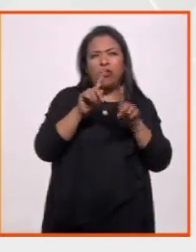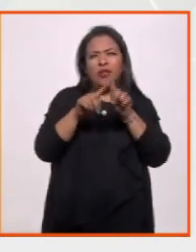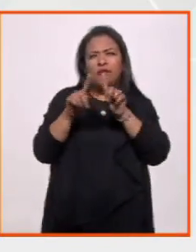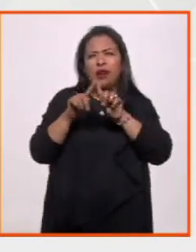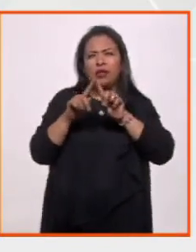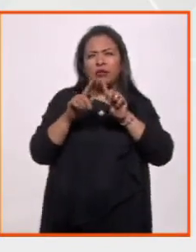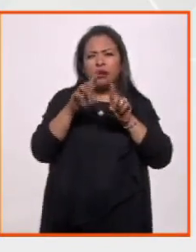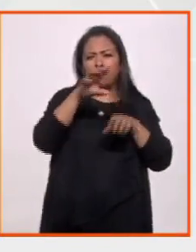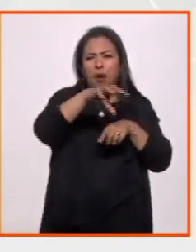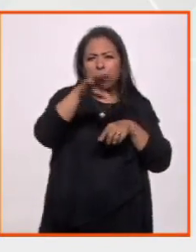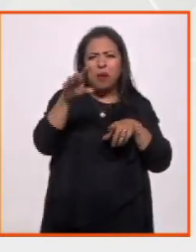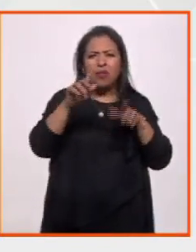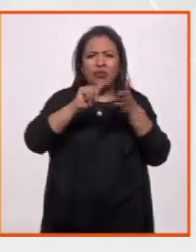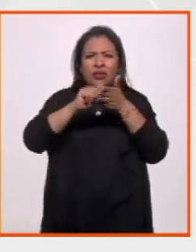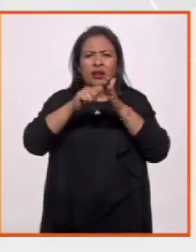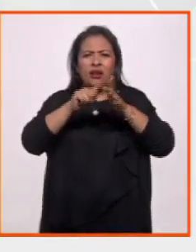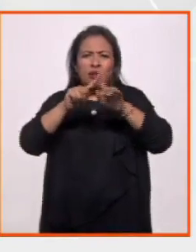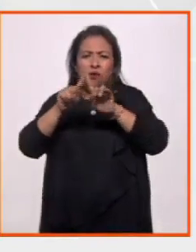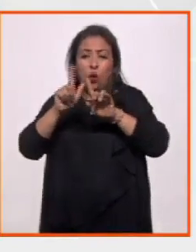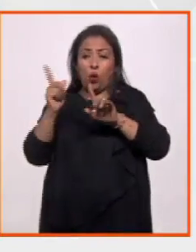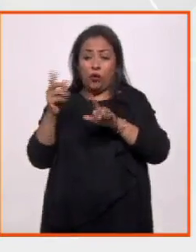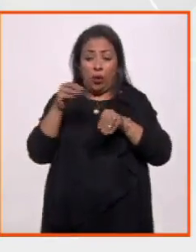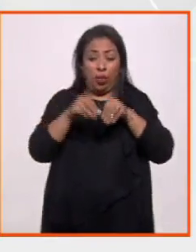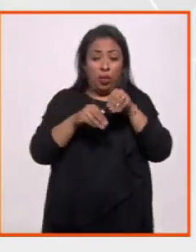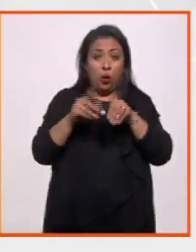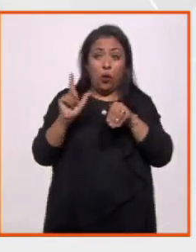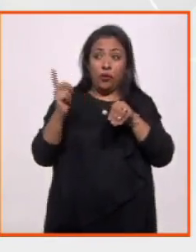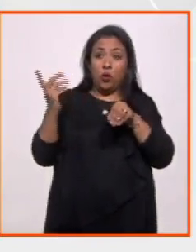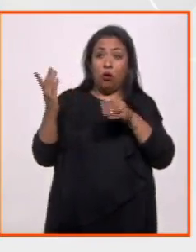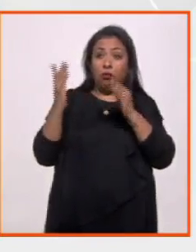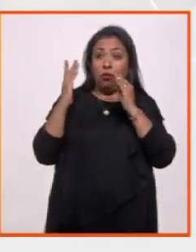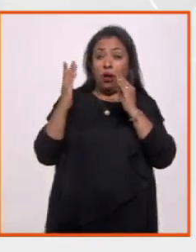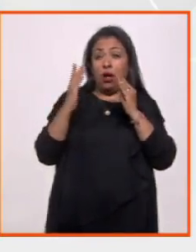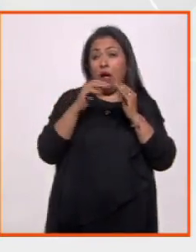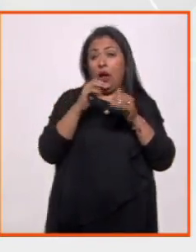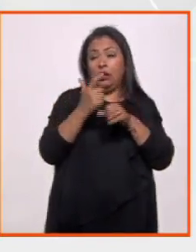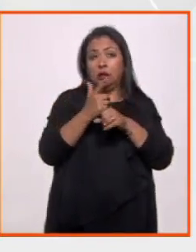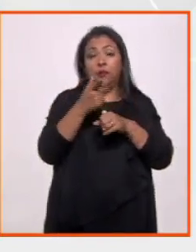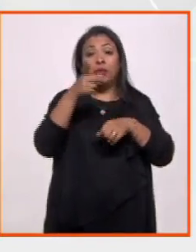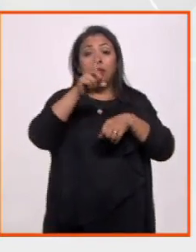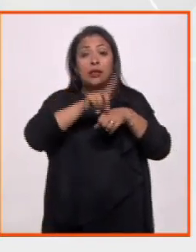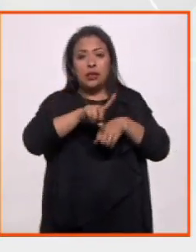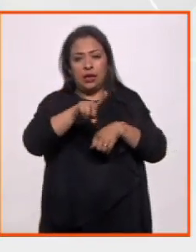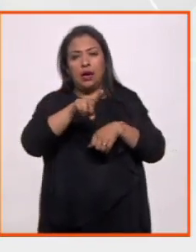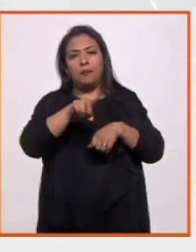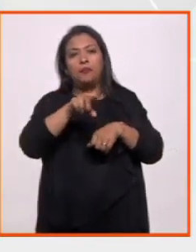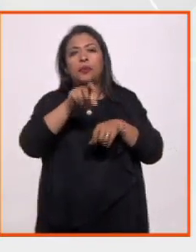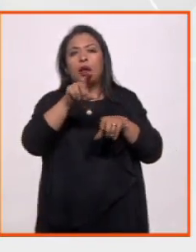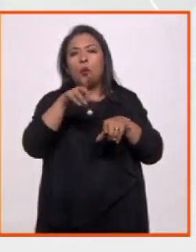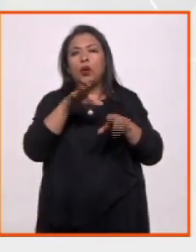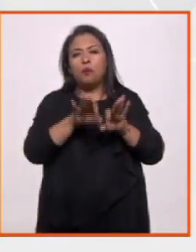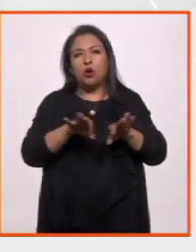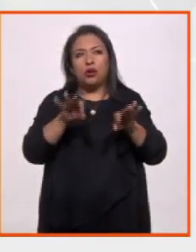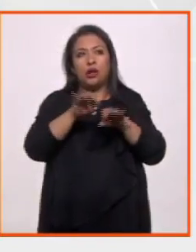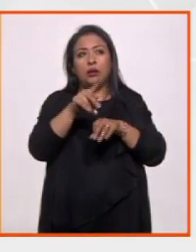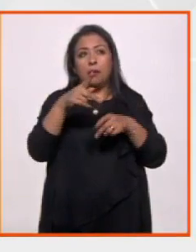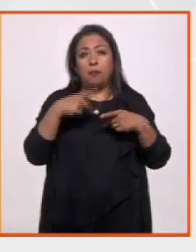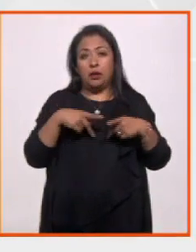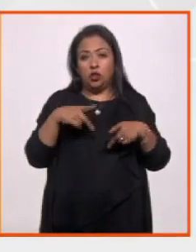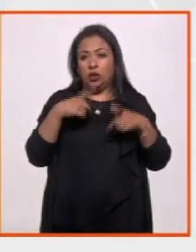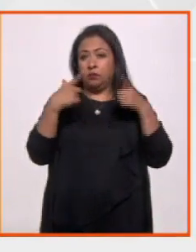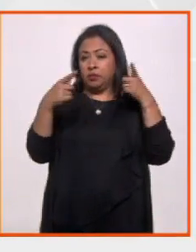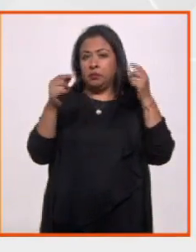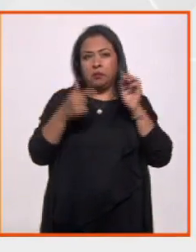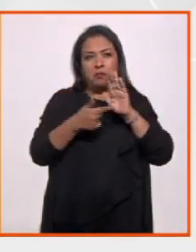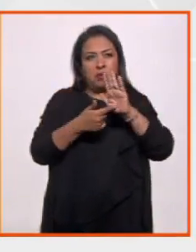técnicas, elaboradas durante su formación académica. Es un día muy importante porque los chicos que egresan de esta generación muestran